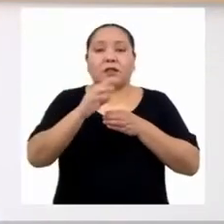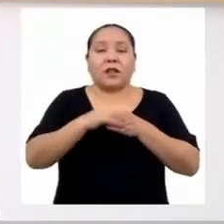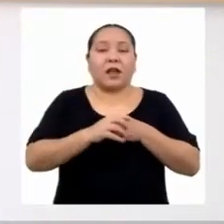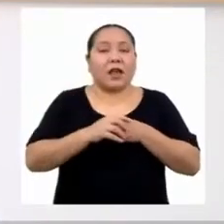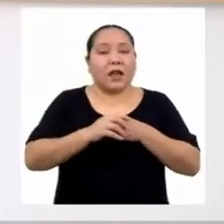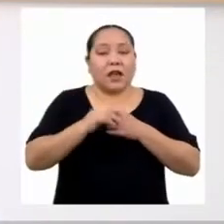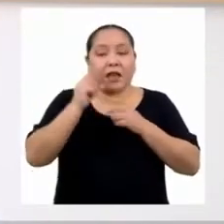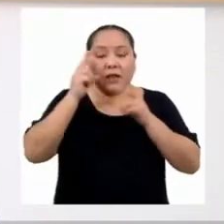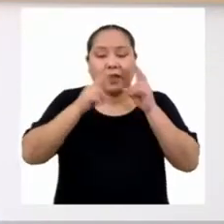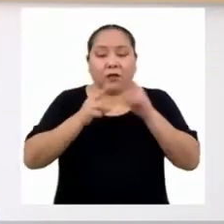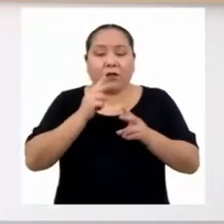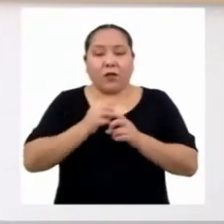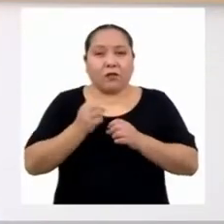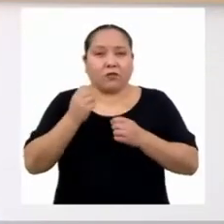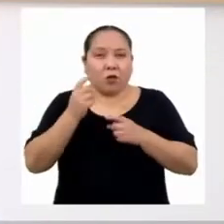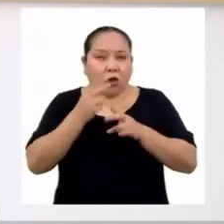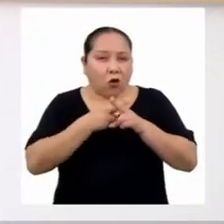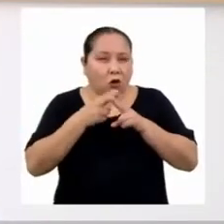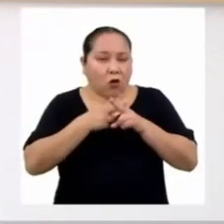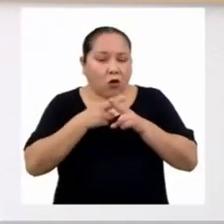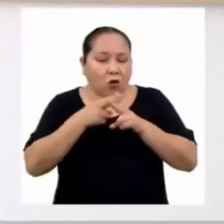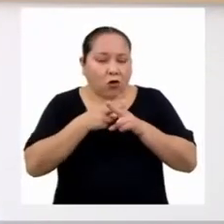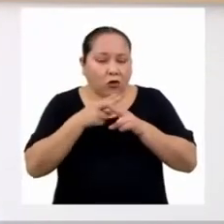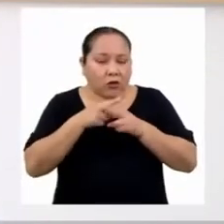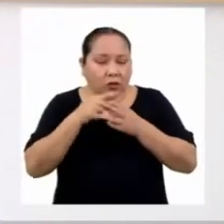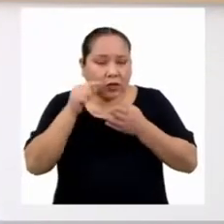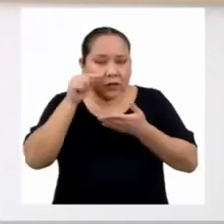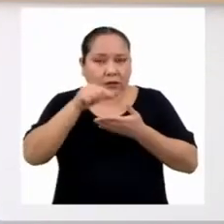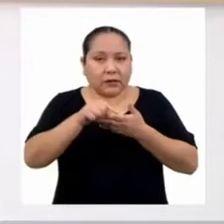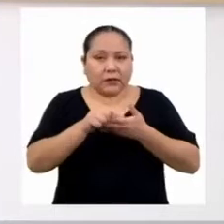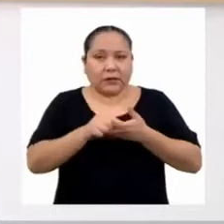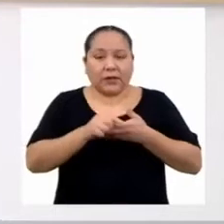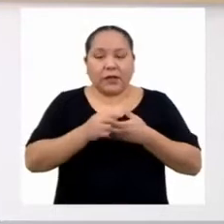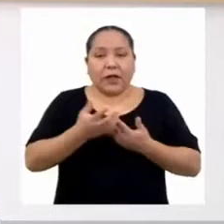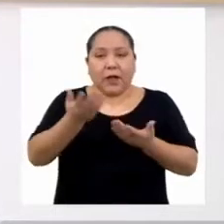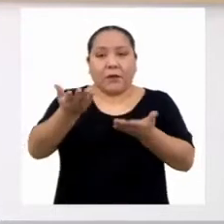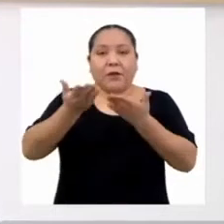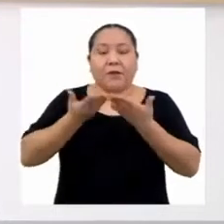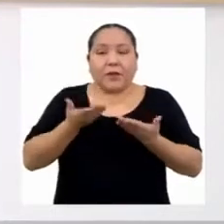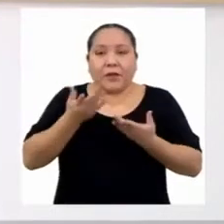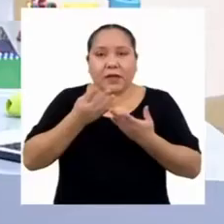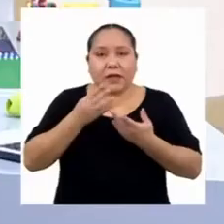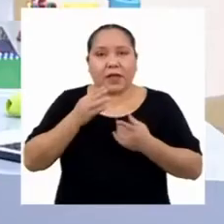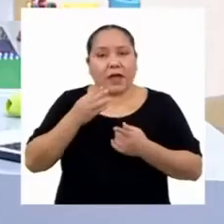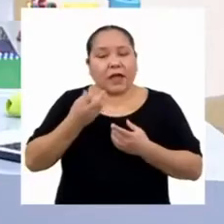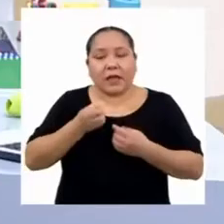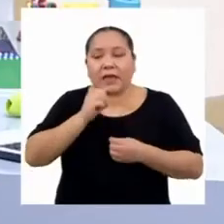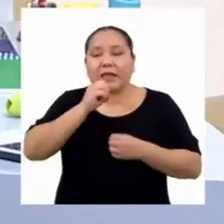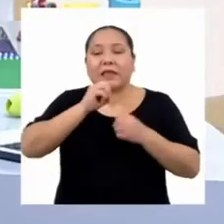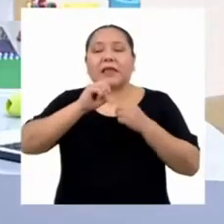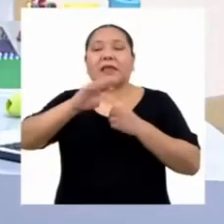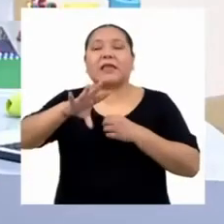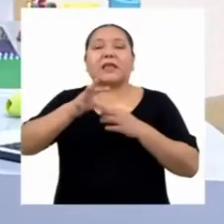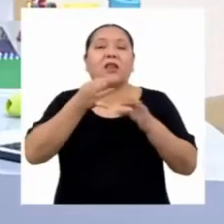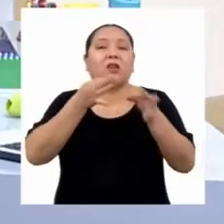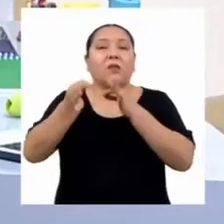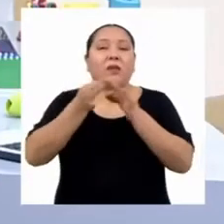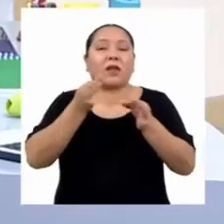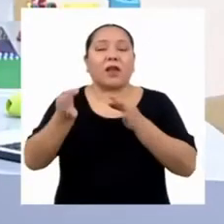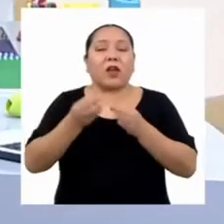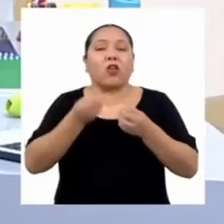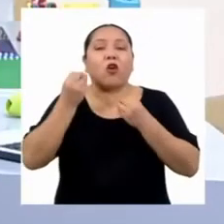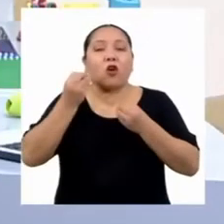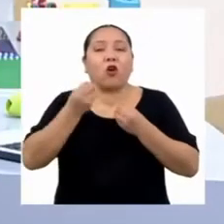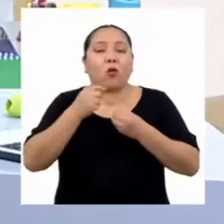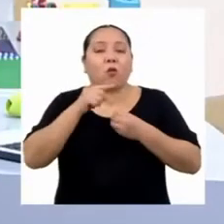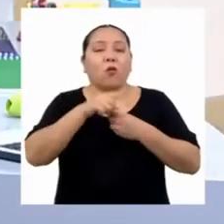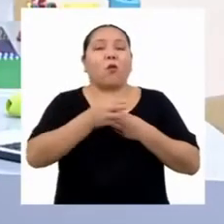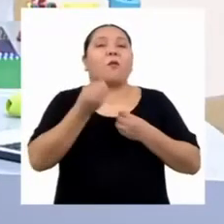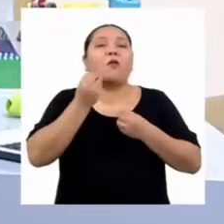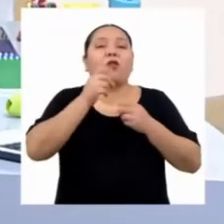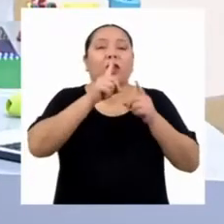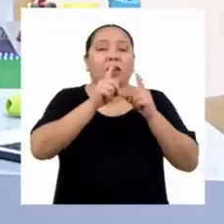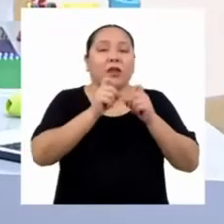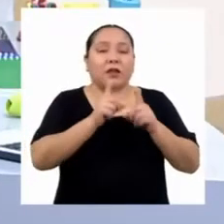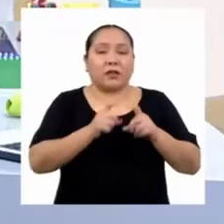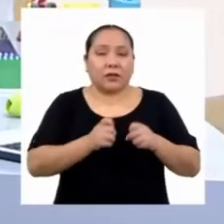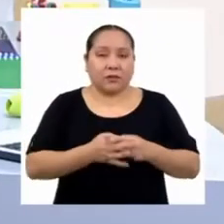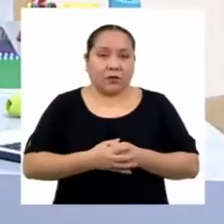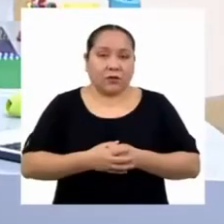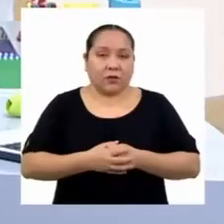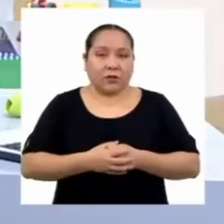pequeña introducción, dándola bienvenida e indicando el propósito de las preguntas. Esta introducción no debería ser tan larga tampoco.